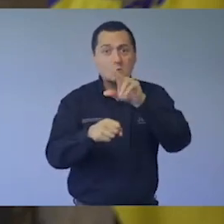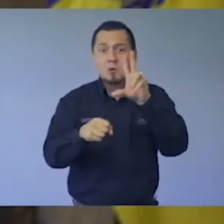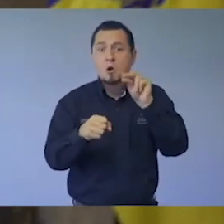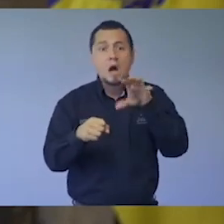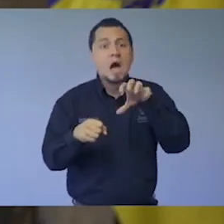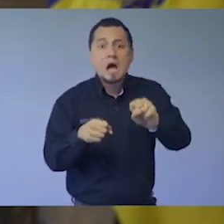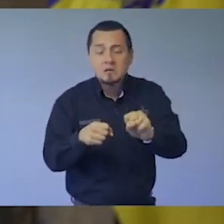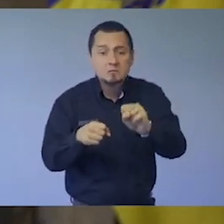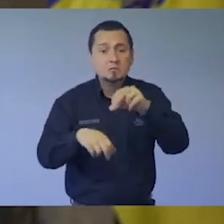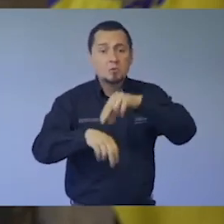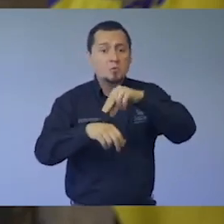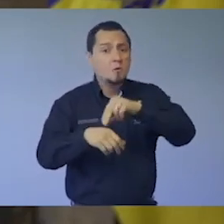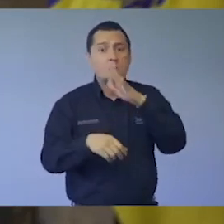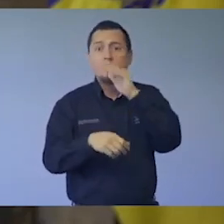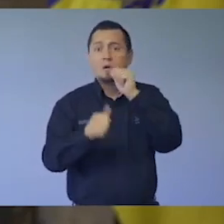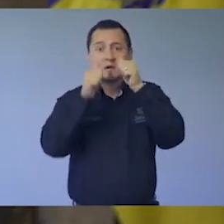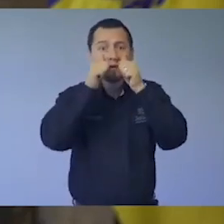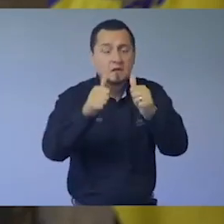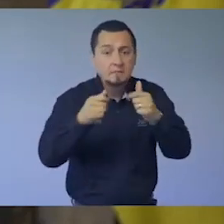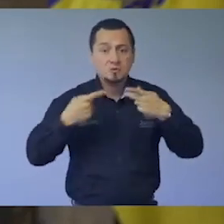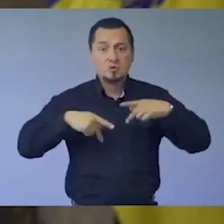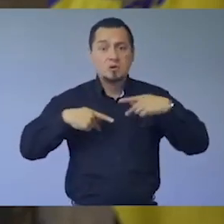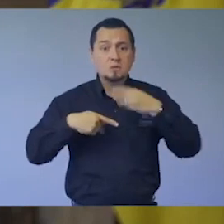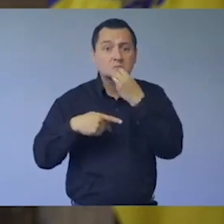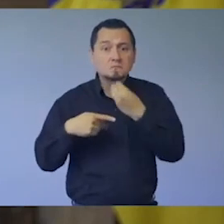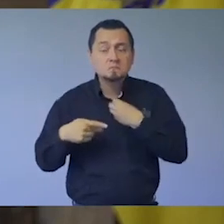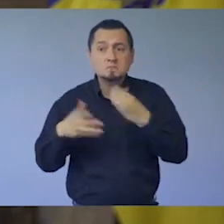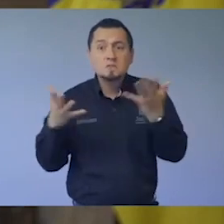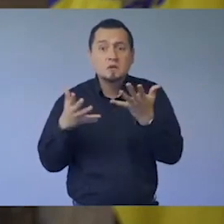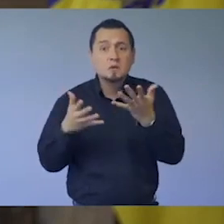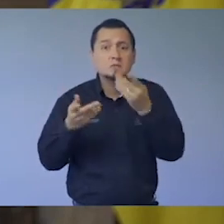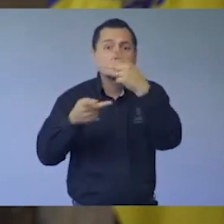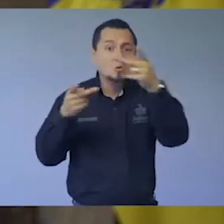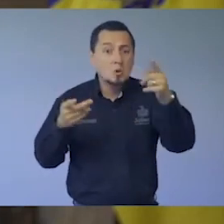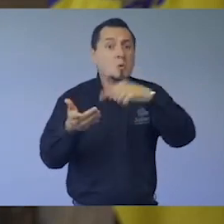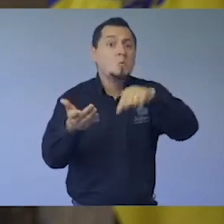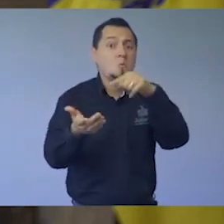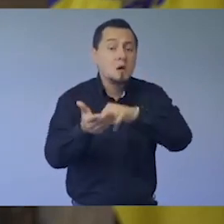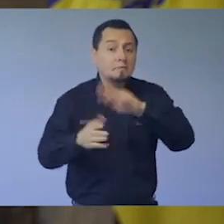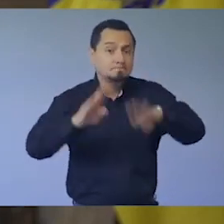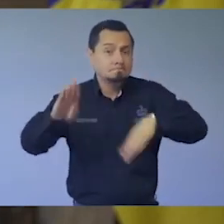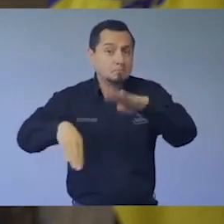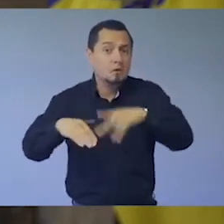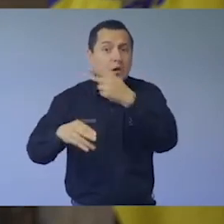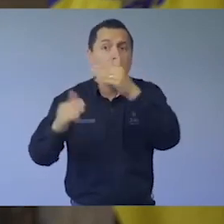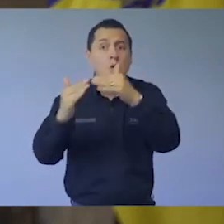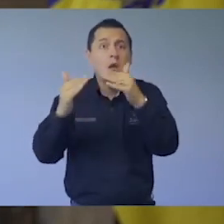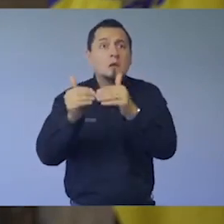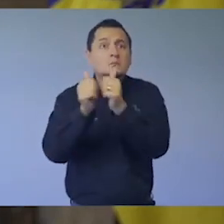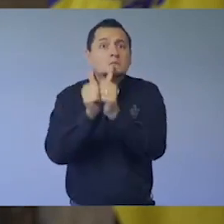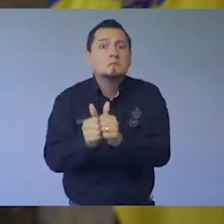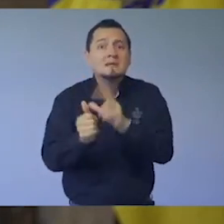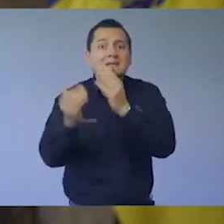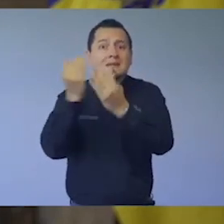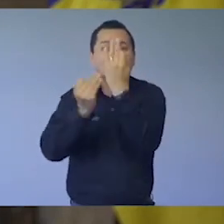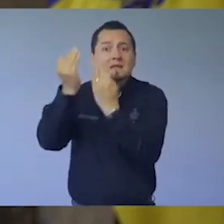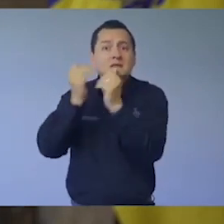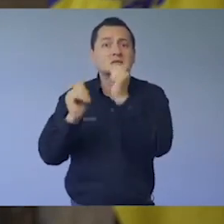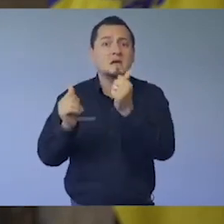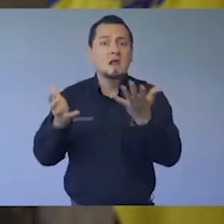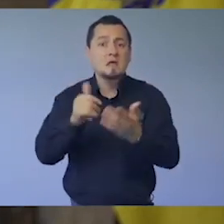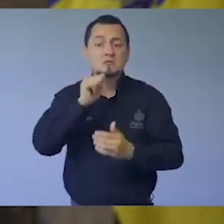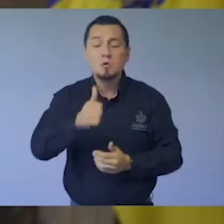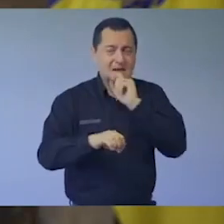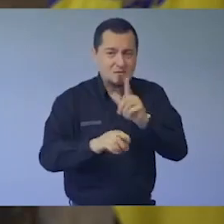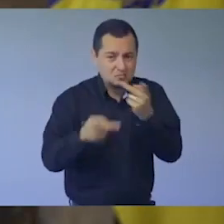colapsarán, los médicos no se darán abasto, miles de personas tendrán que enfrentar la enfermedad y probablemente la muerte en sus casas sin que nadie los